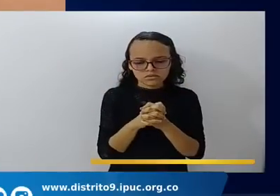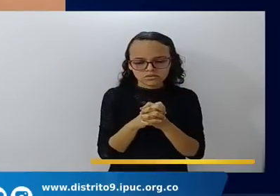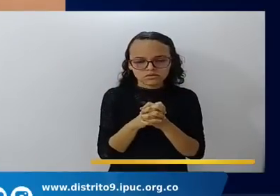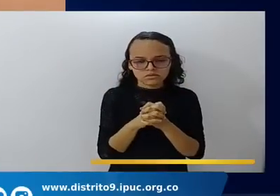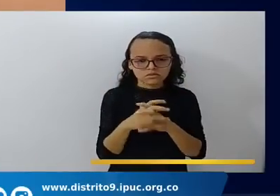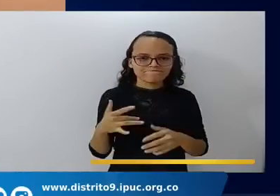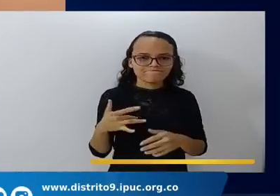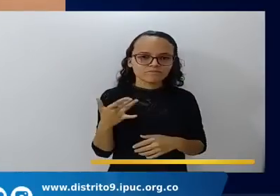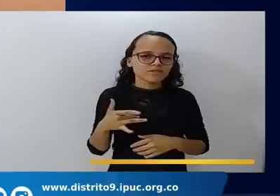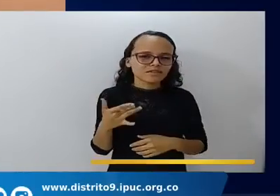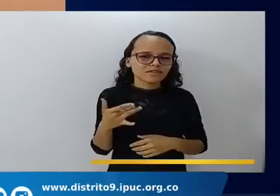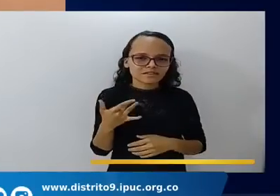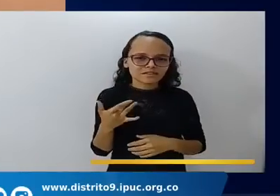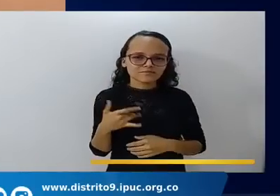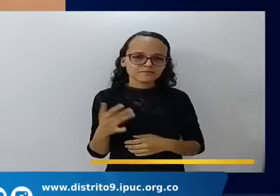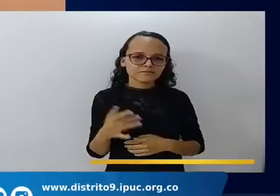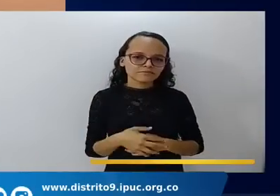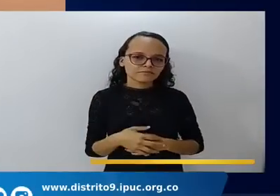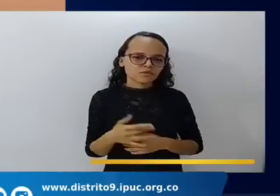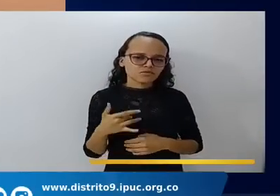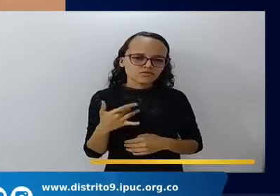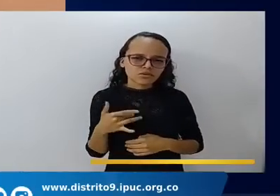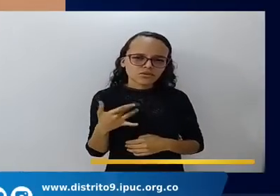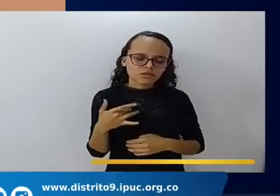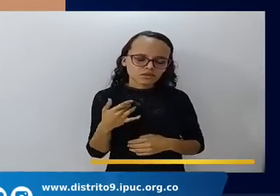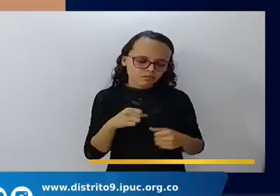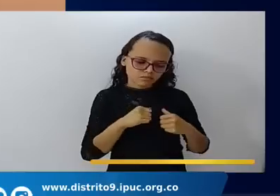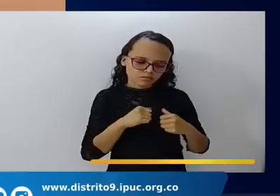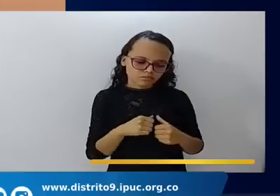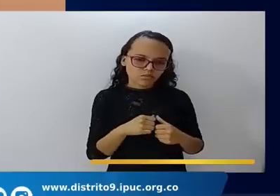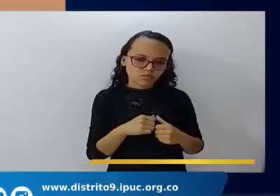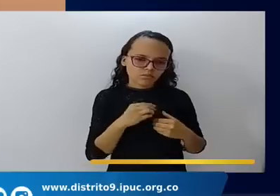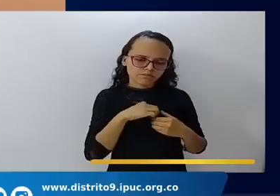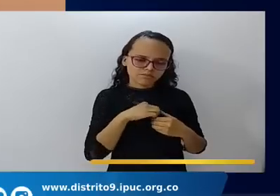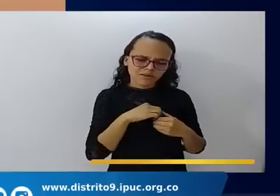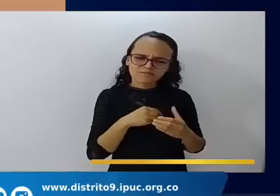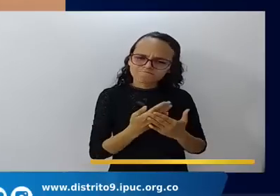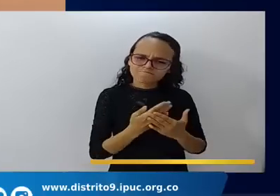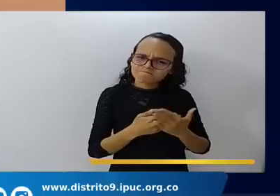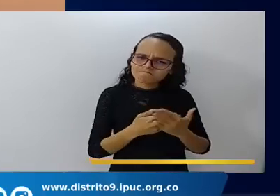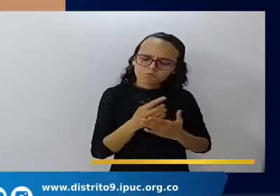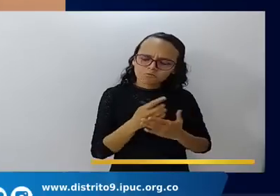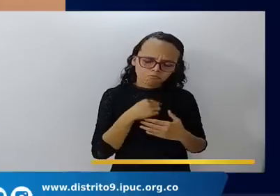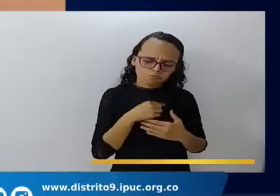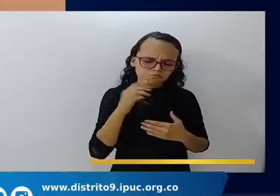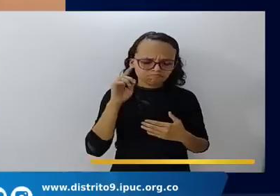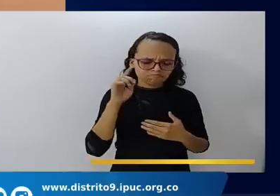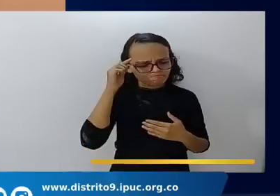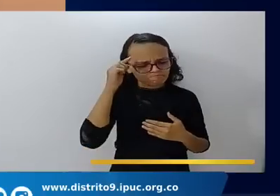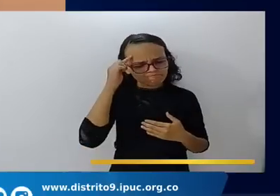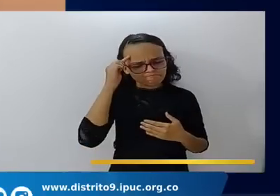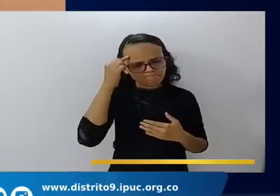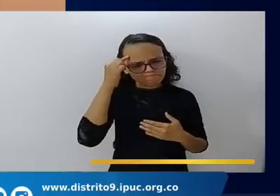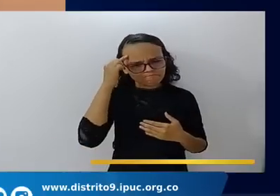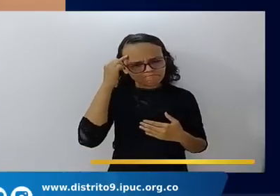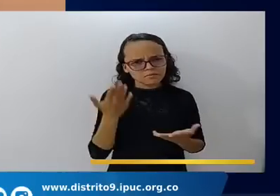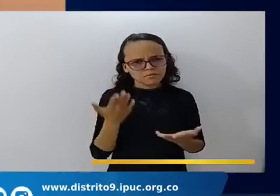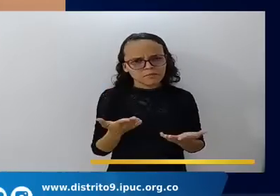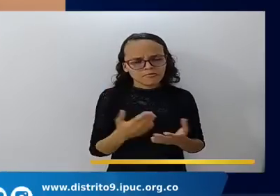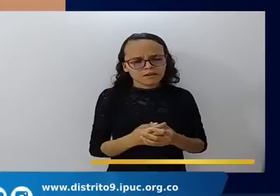un sentir que se generó en mi corazón, una inquietud que se generó en mi corazón